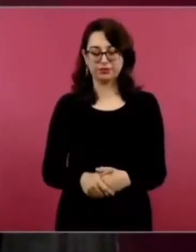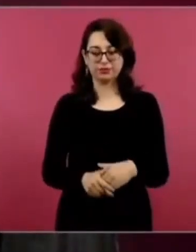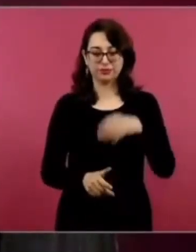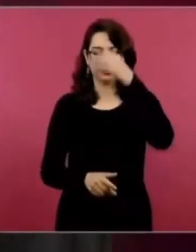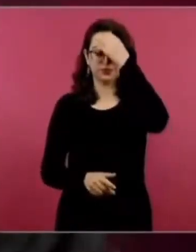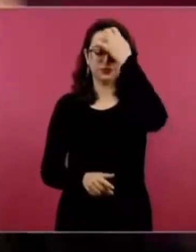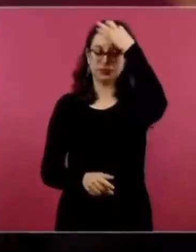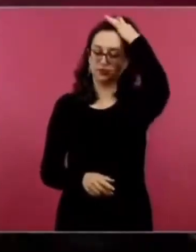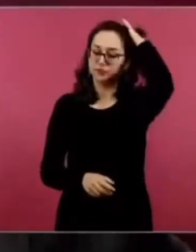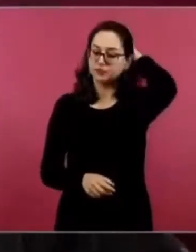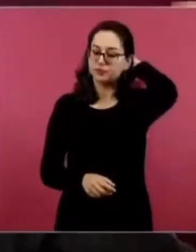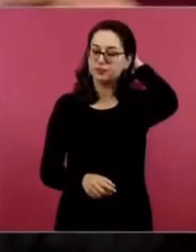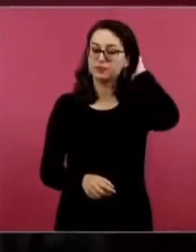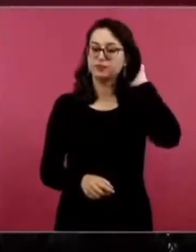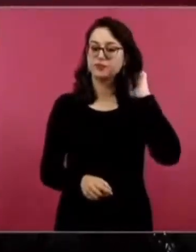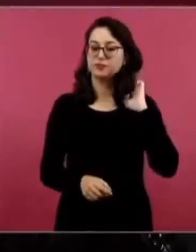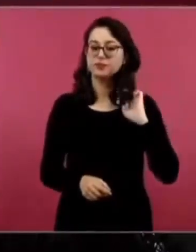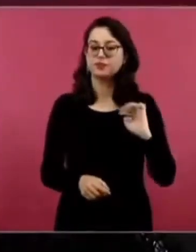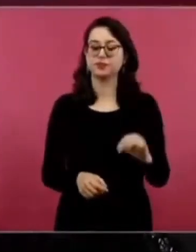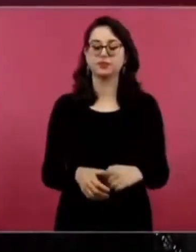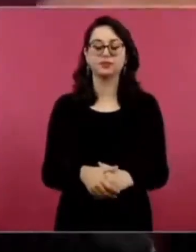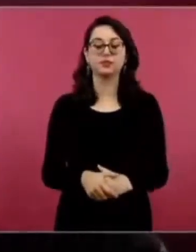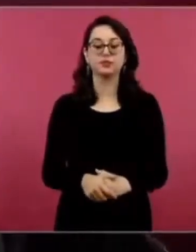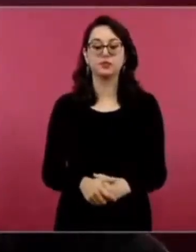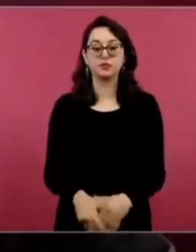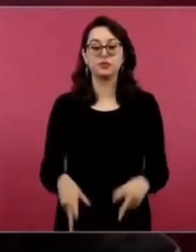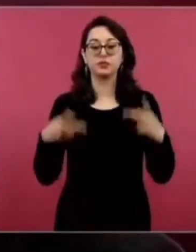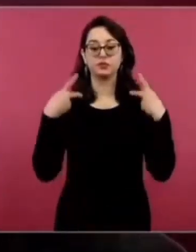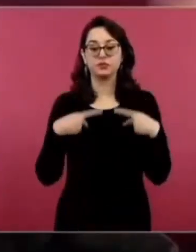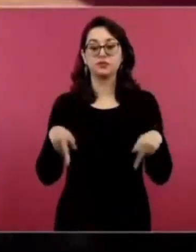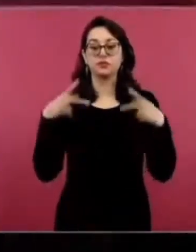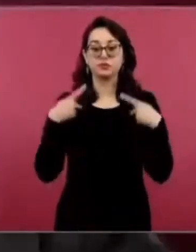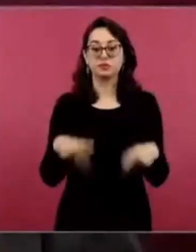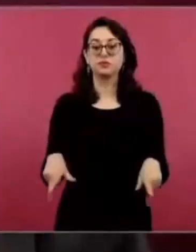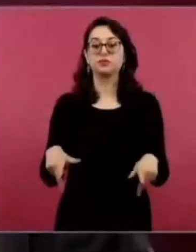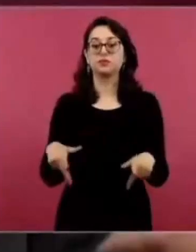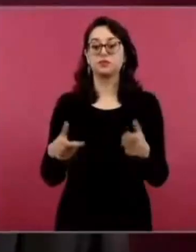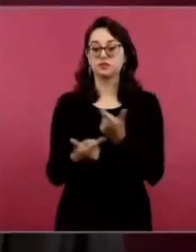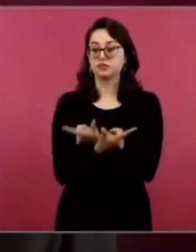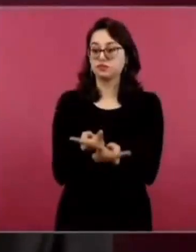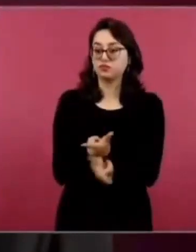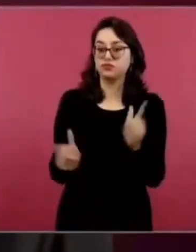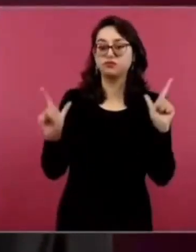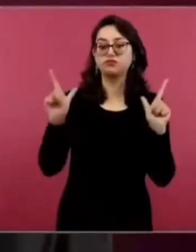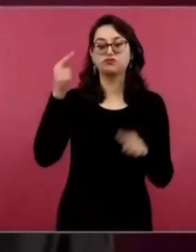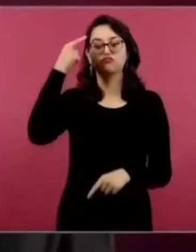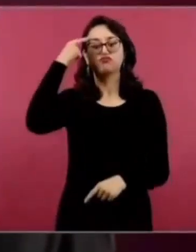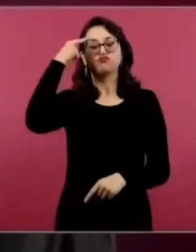Y que la gente de manera libre aplique su criterio.